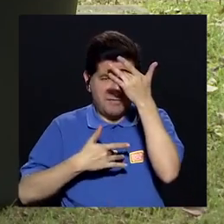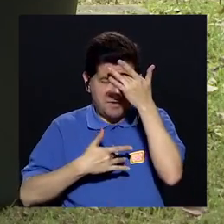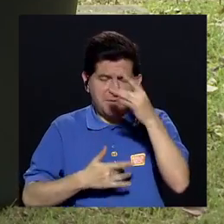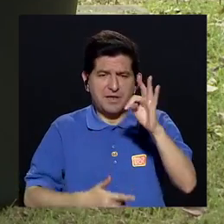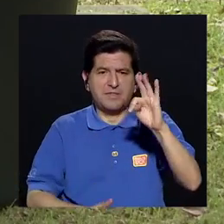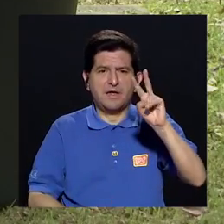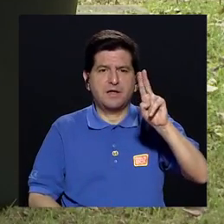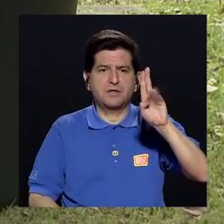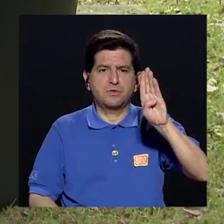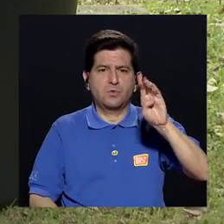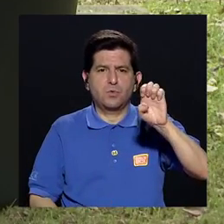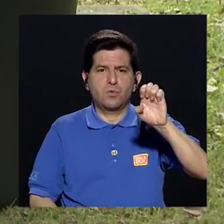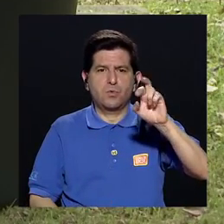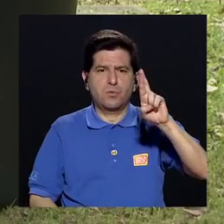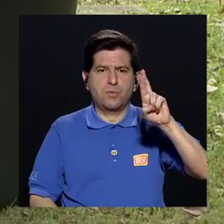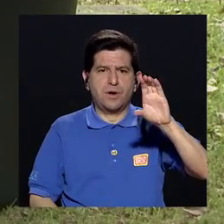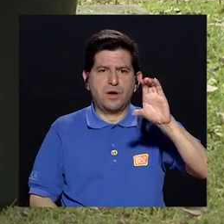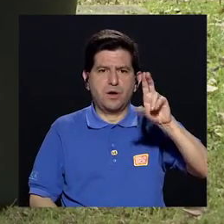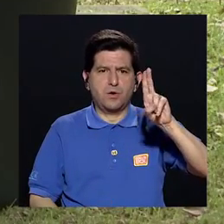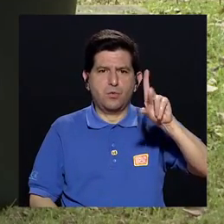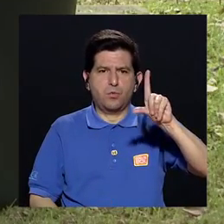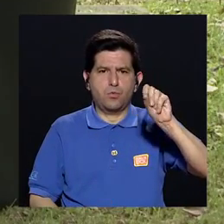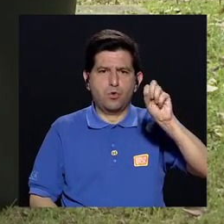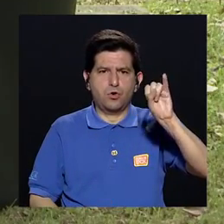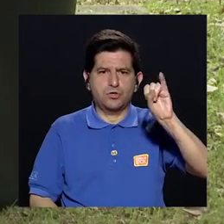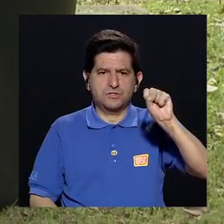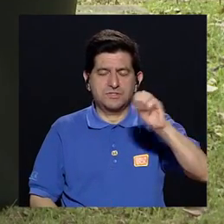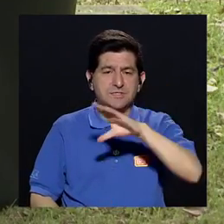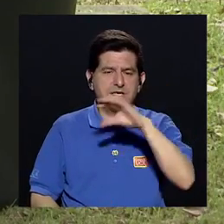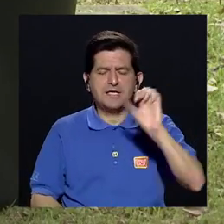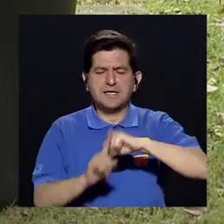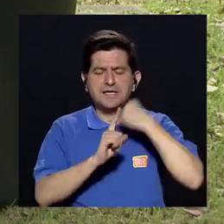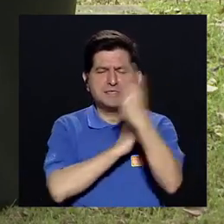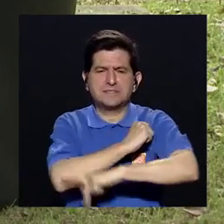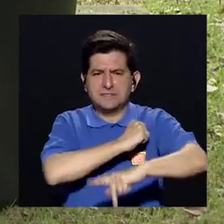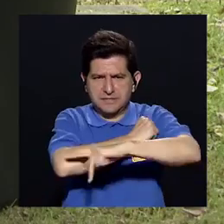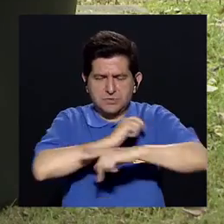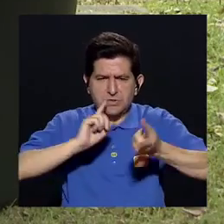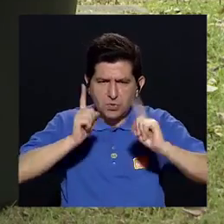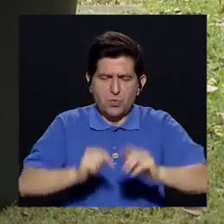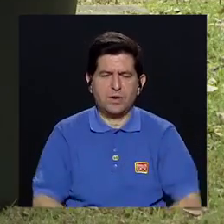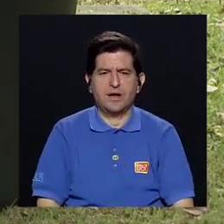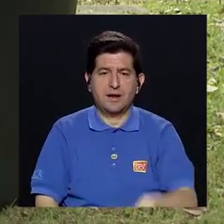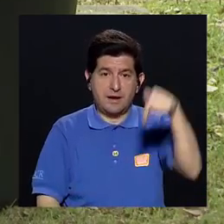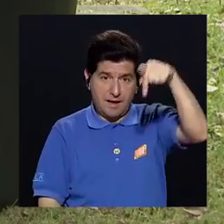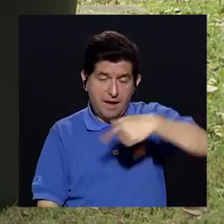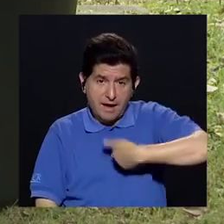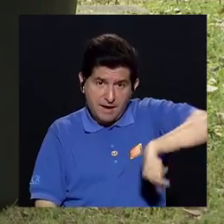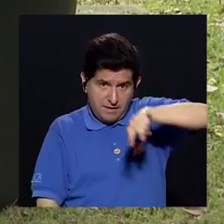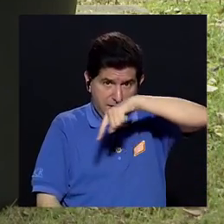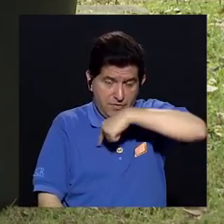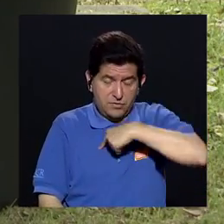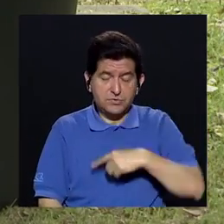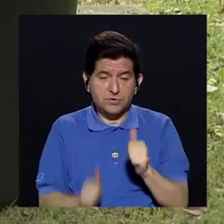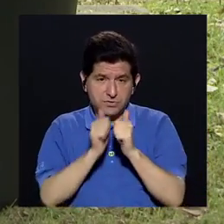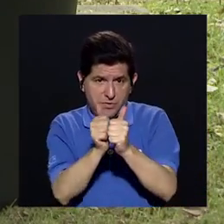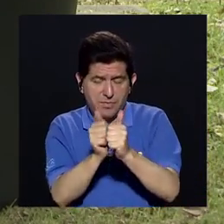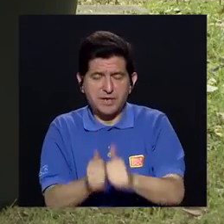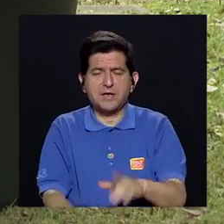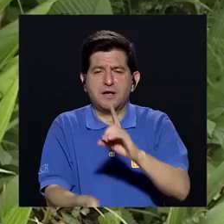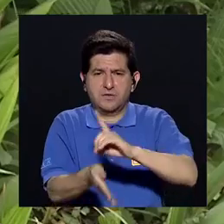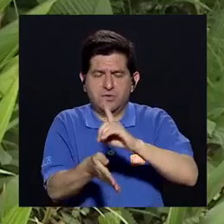es las implicaciones y el estado de la cuestión de nuestro país Para lo cual estamos el día de hoy Con la